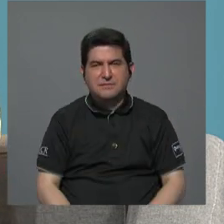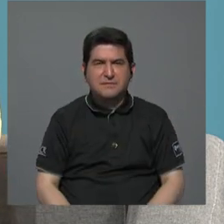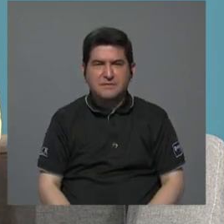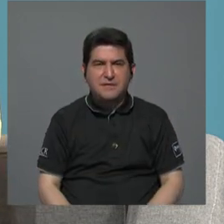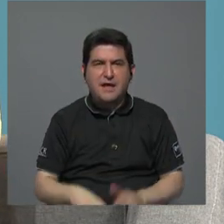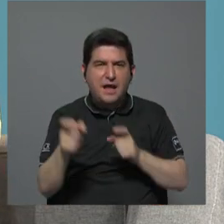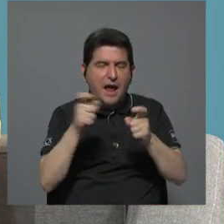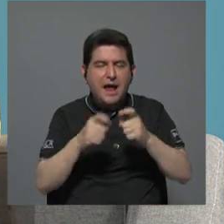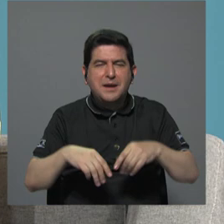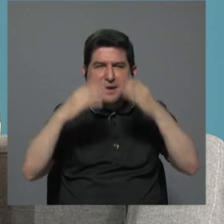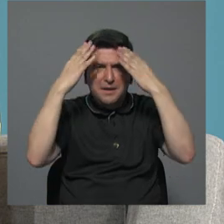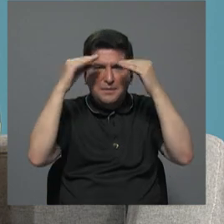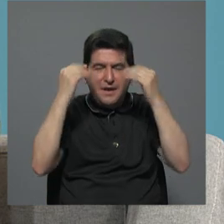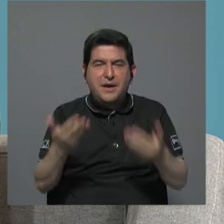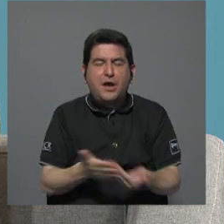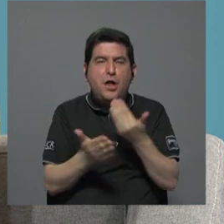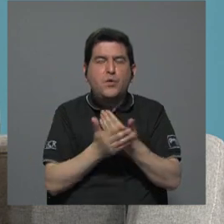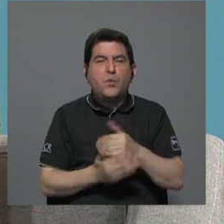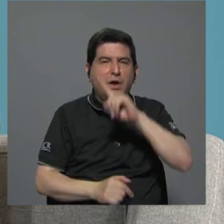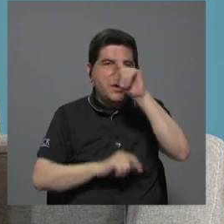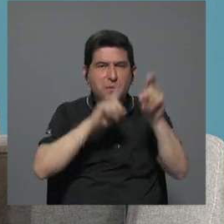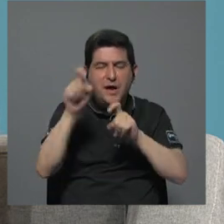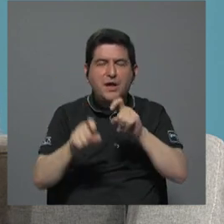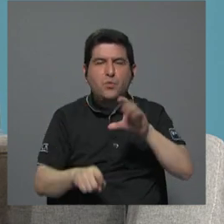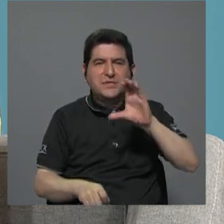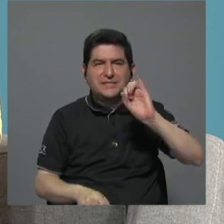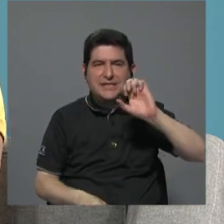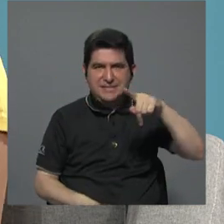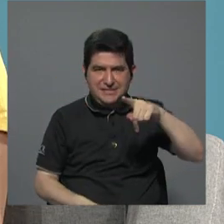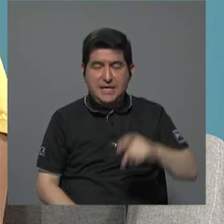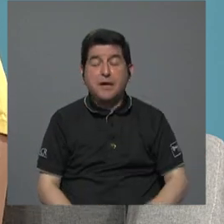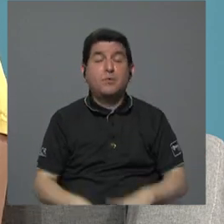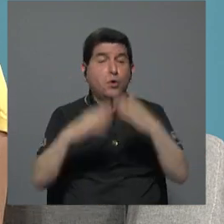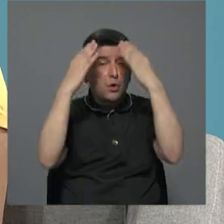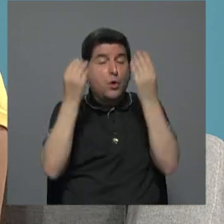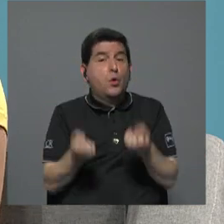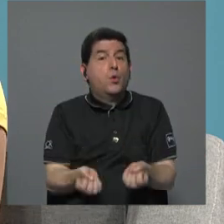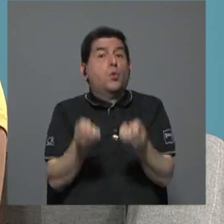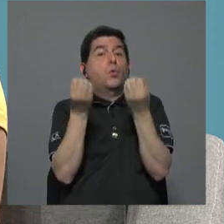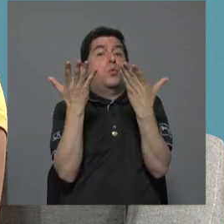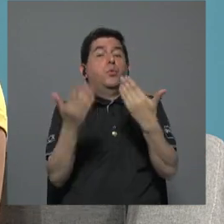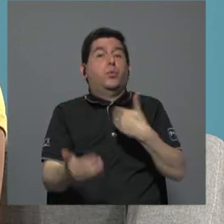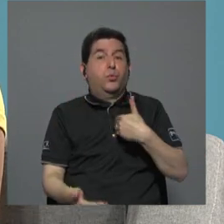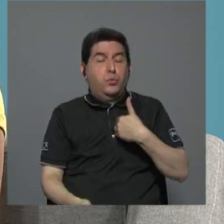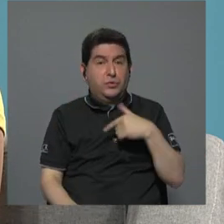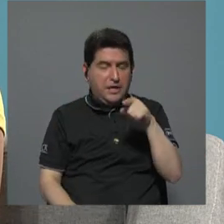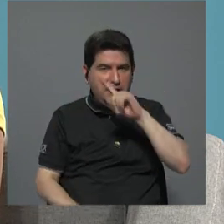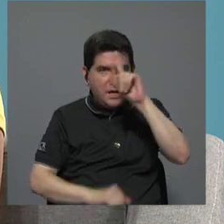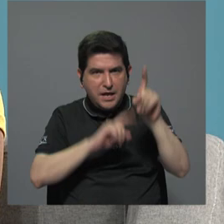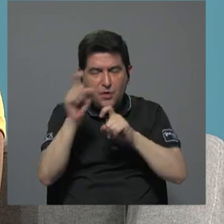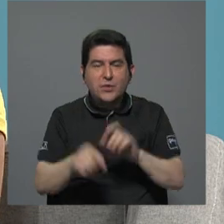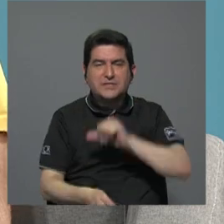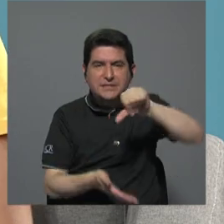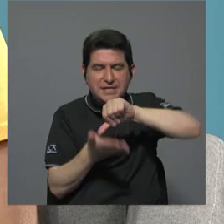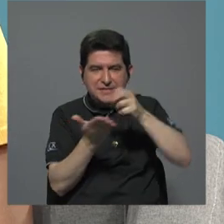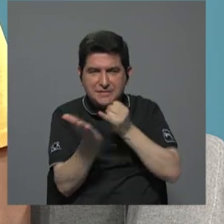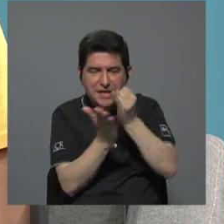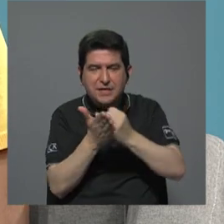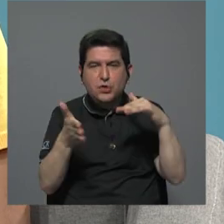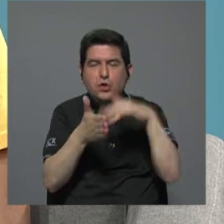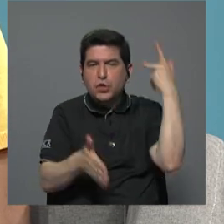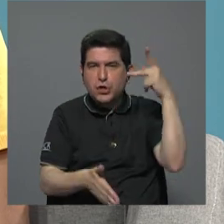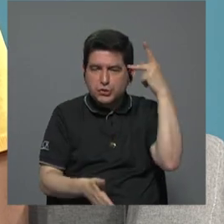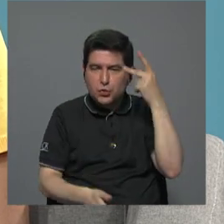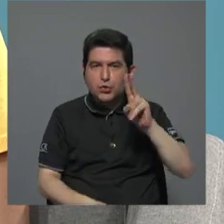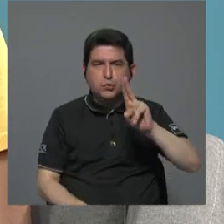de datos de la más reciente encuesta del CIEP porque tiene muchísima información la encuesta del Centro de Investigación de Estudios Políticos de la